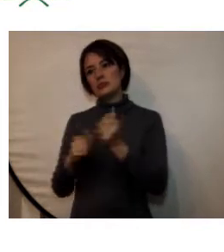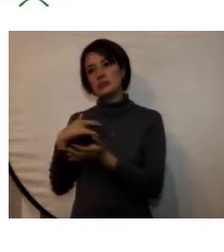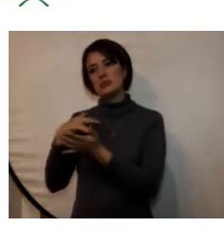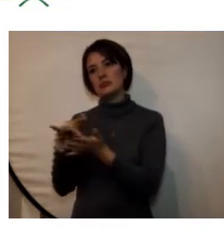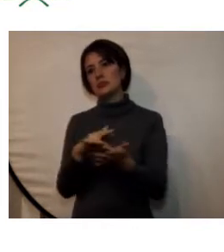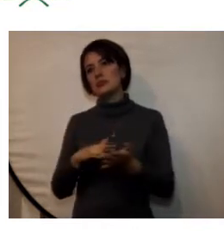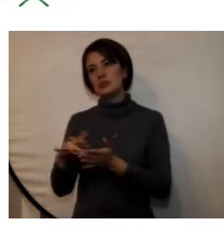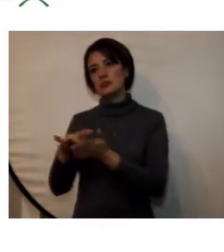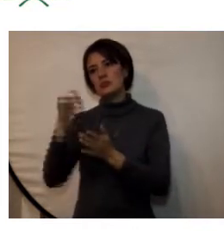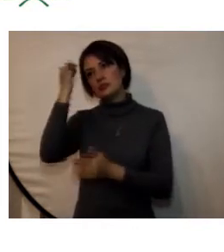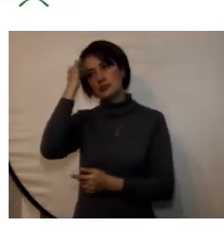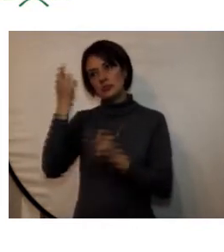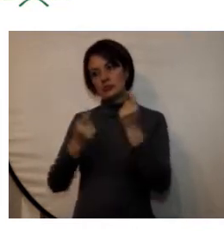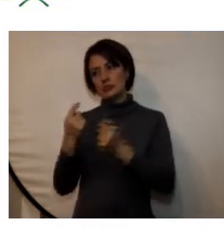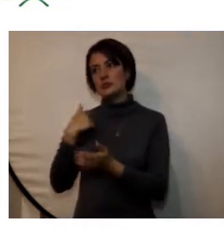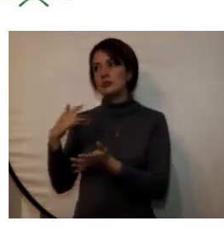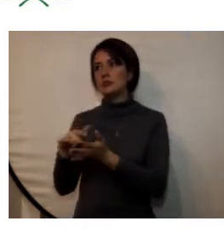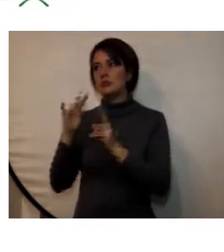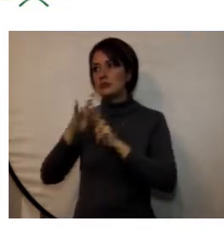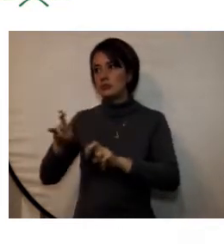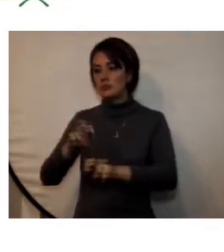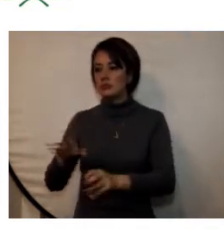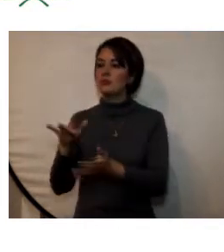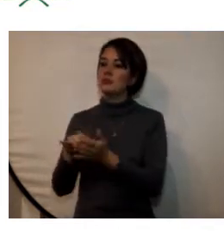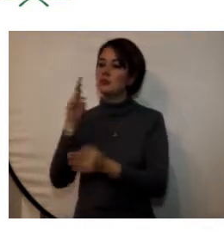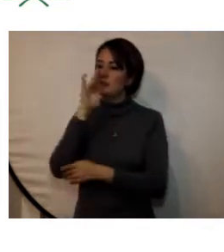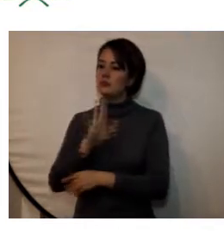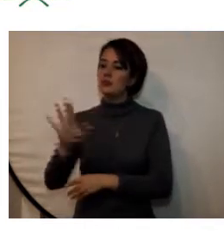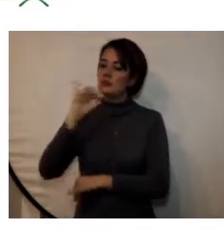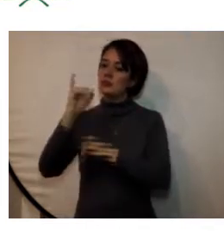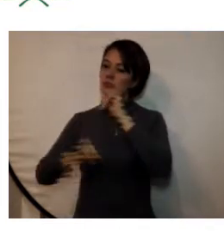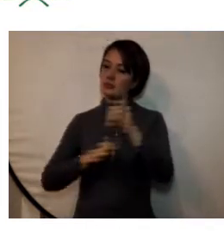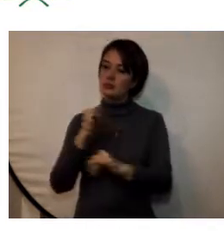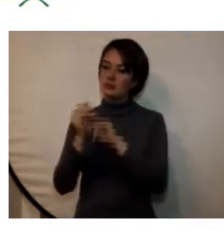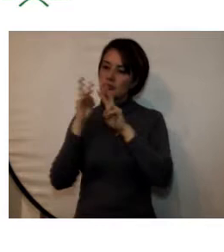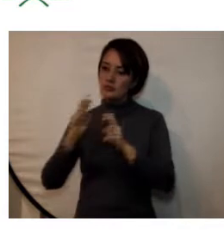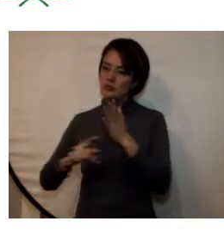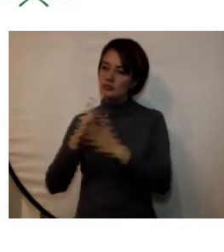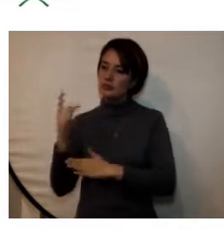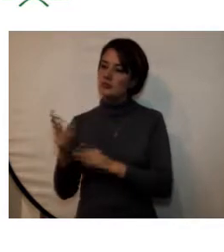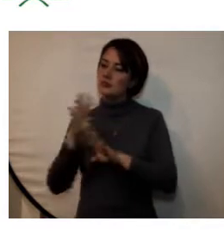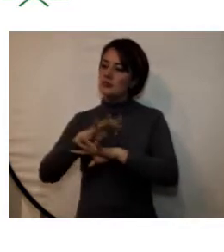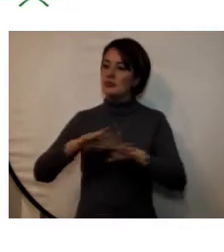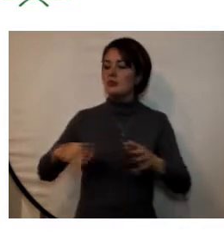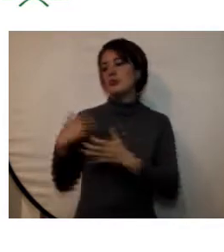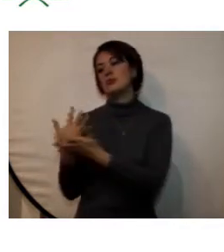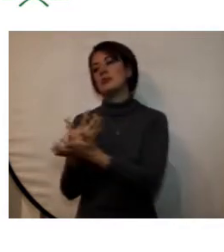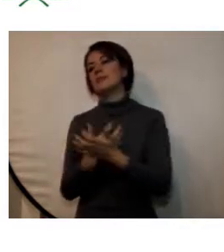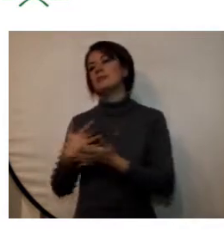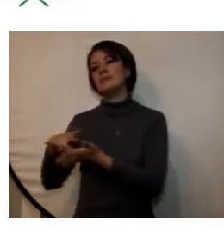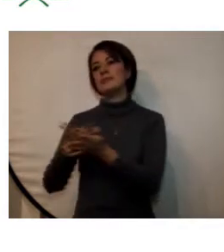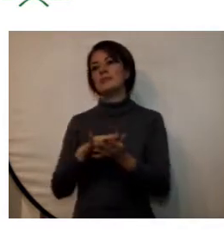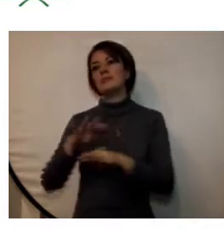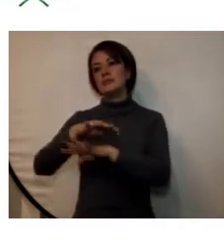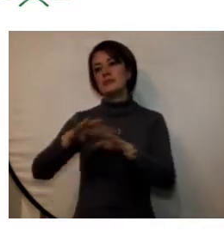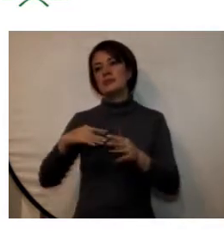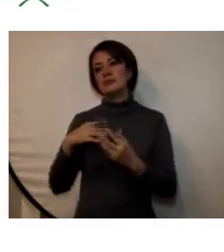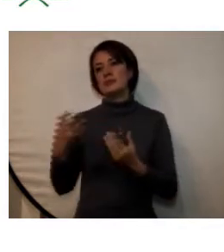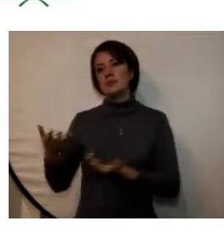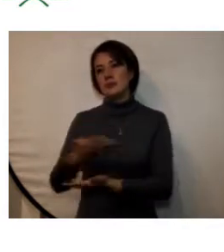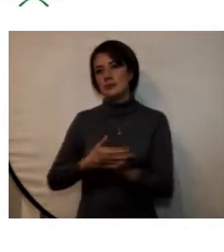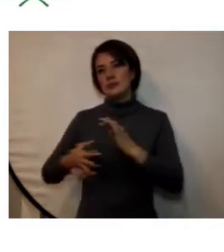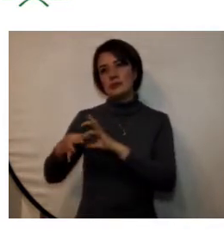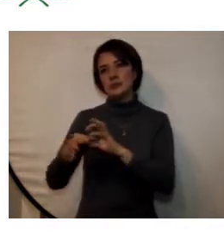participación de docentes investigadores en eventos científicos nacionales e internacionales y el programa de redes científicas para el establecimiento de redes de cooperación